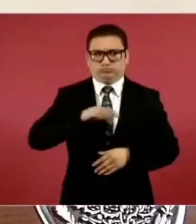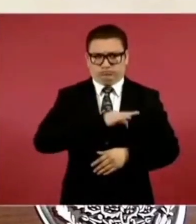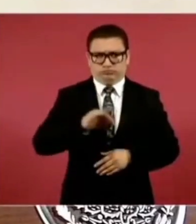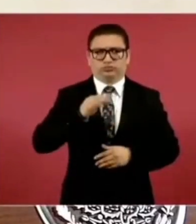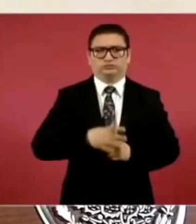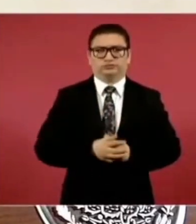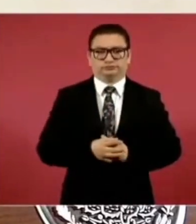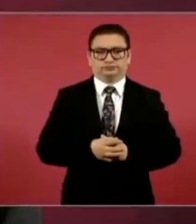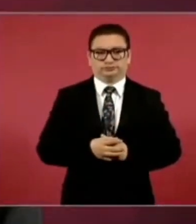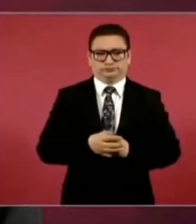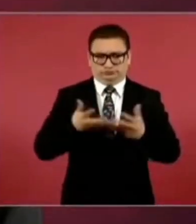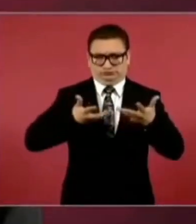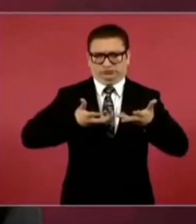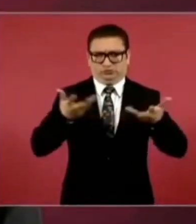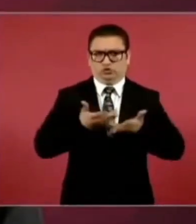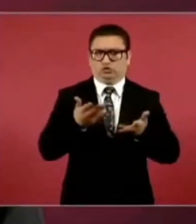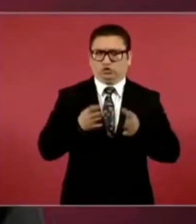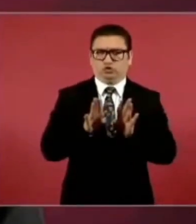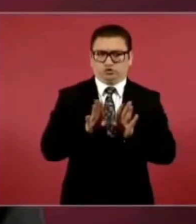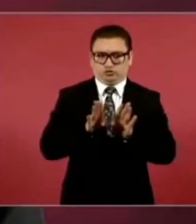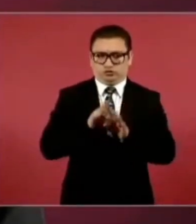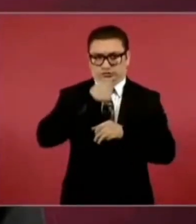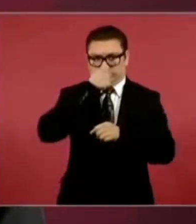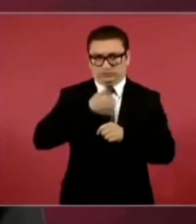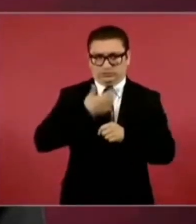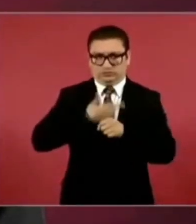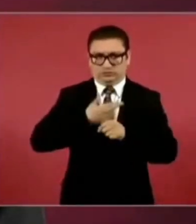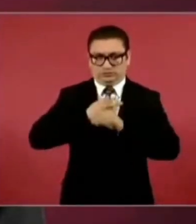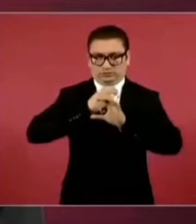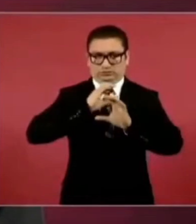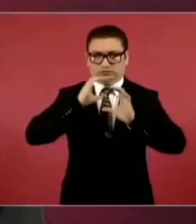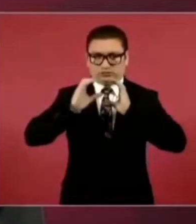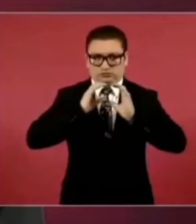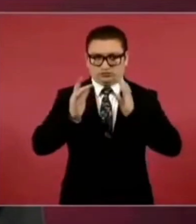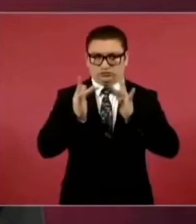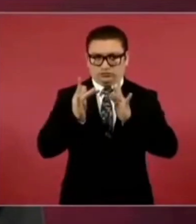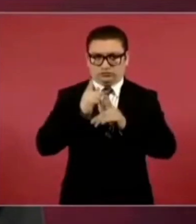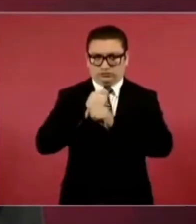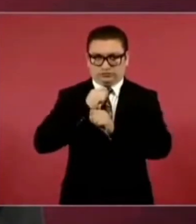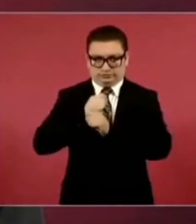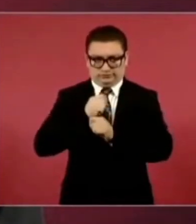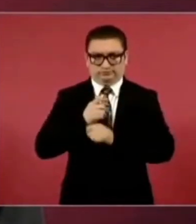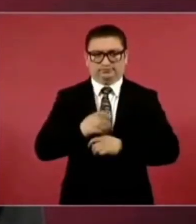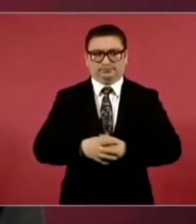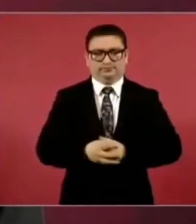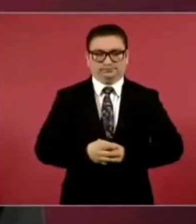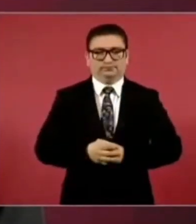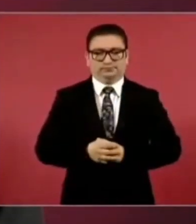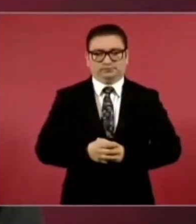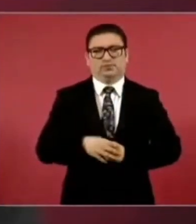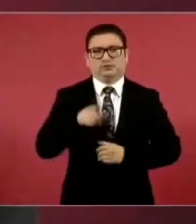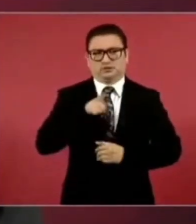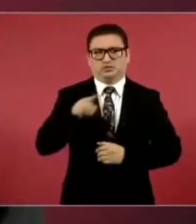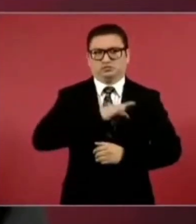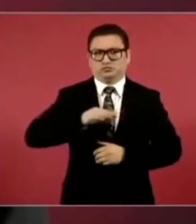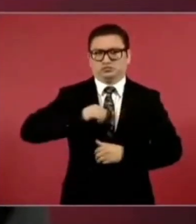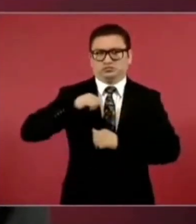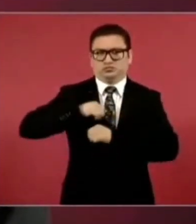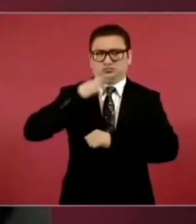a través de la Secretaría de Comunicaciones pueda concesionar